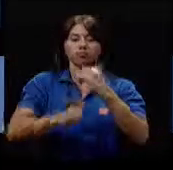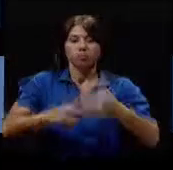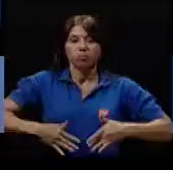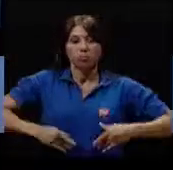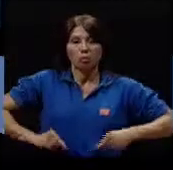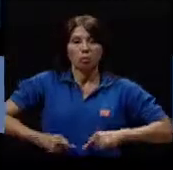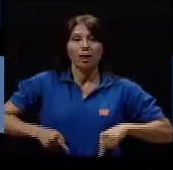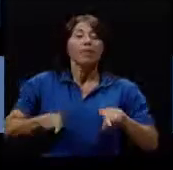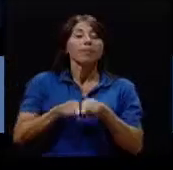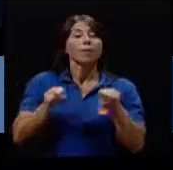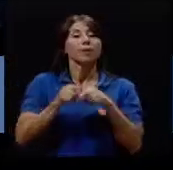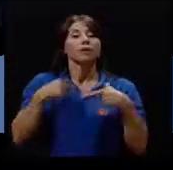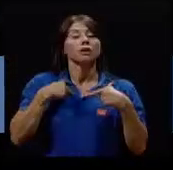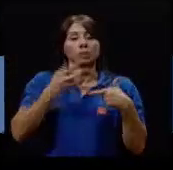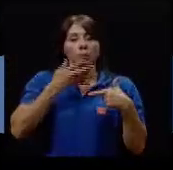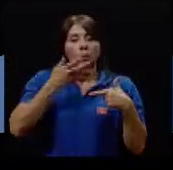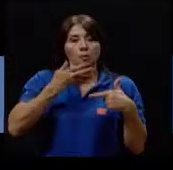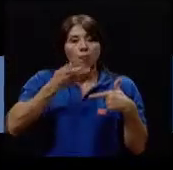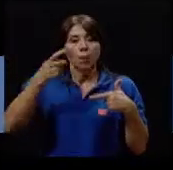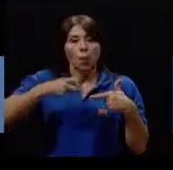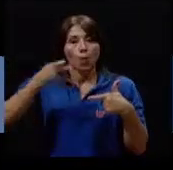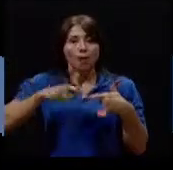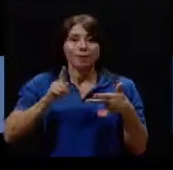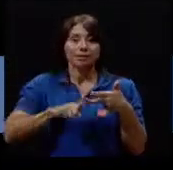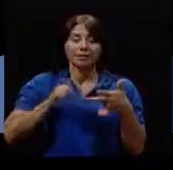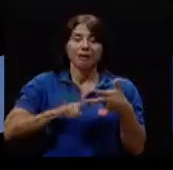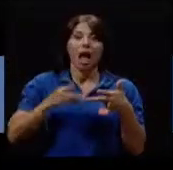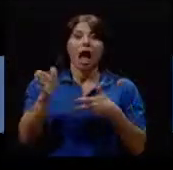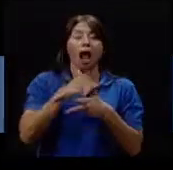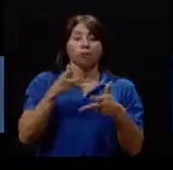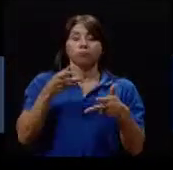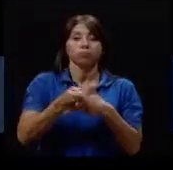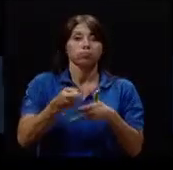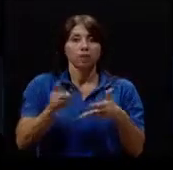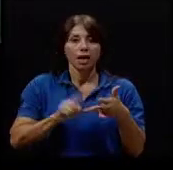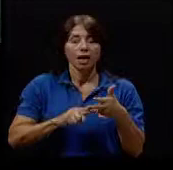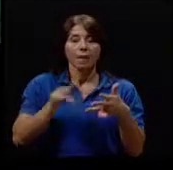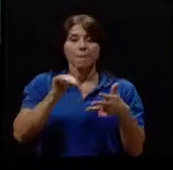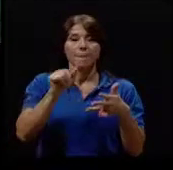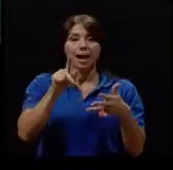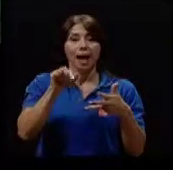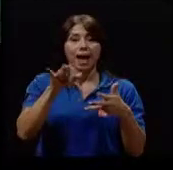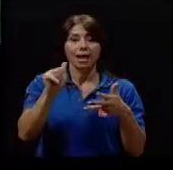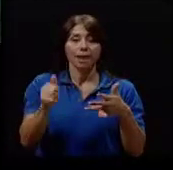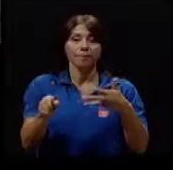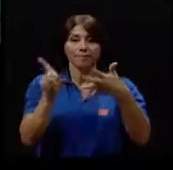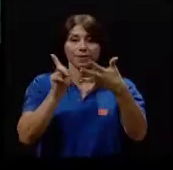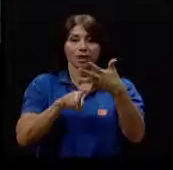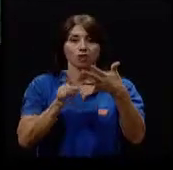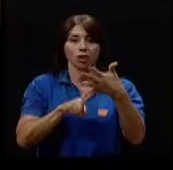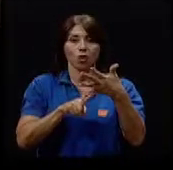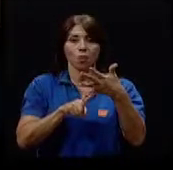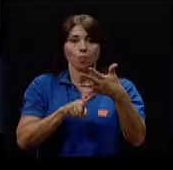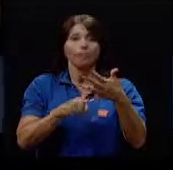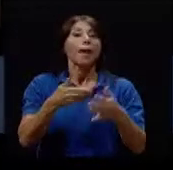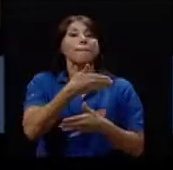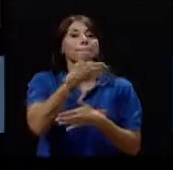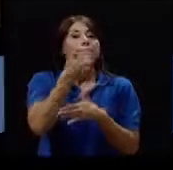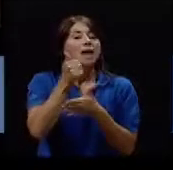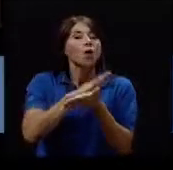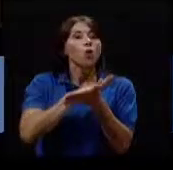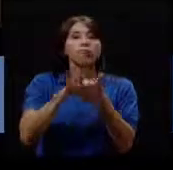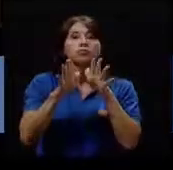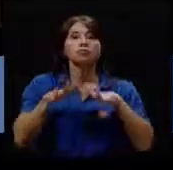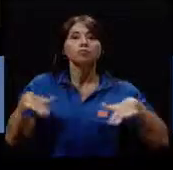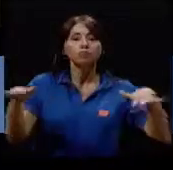de las vías respiratorias inferiores los traumatismos involuntarios y la malaria dato 5 un mejor saneamiento del